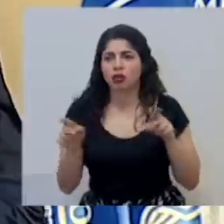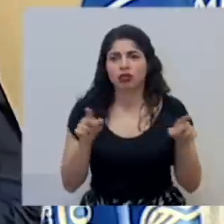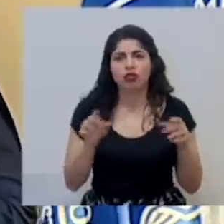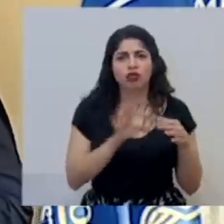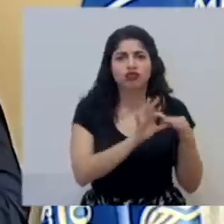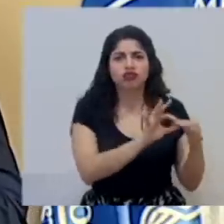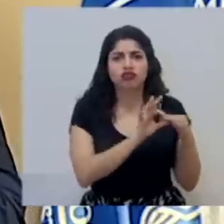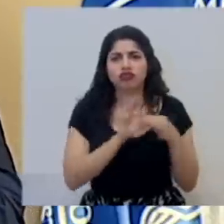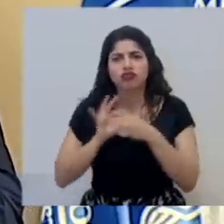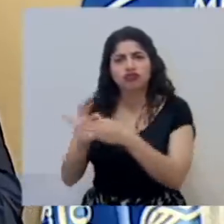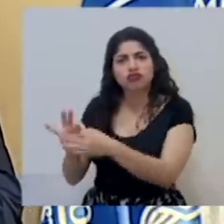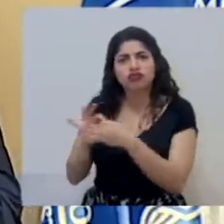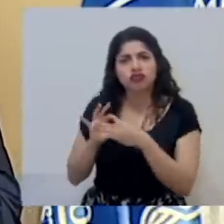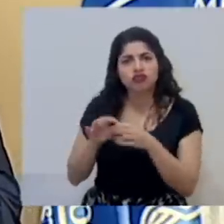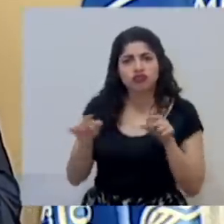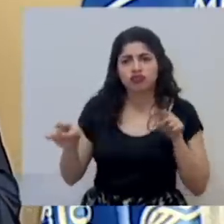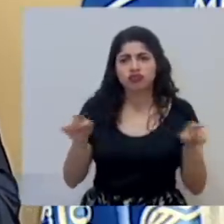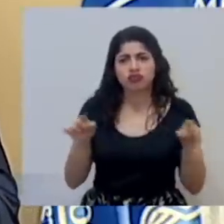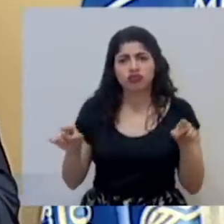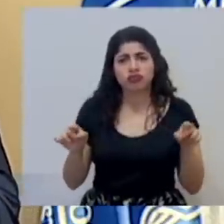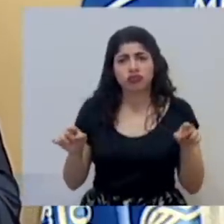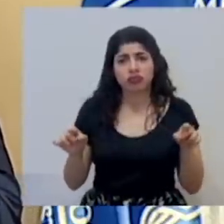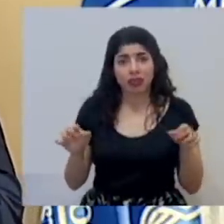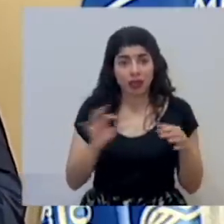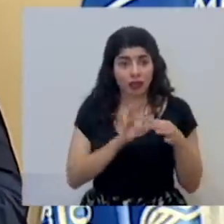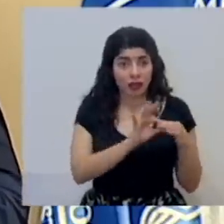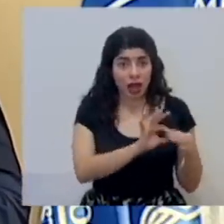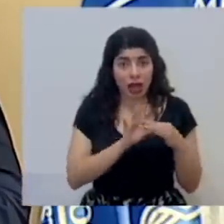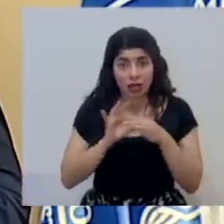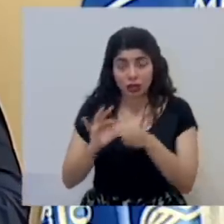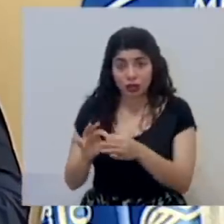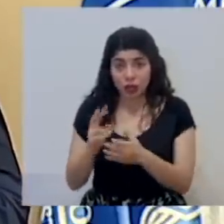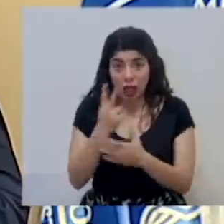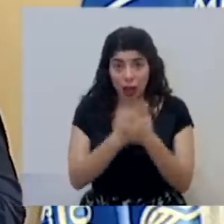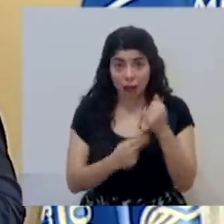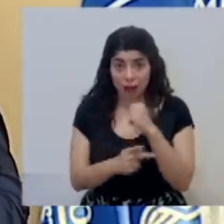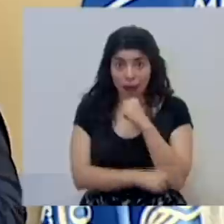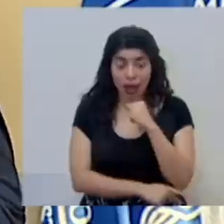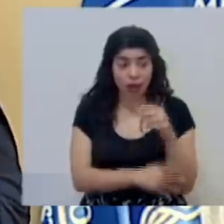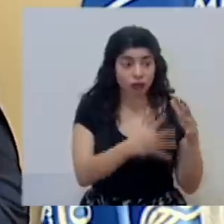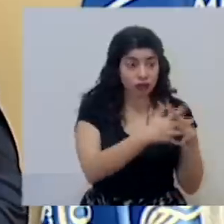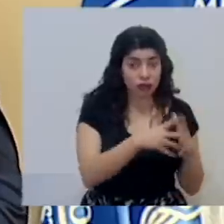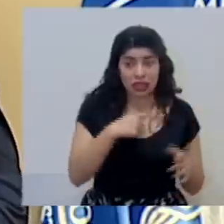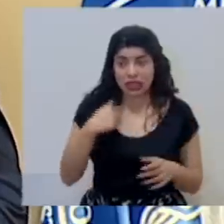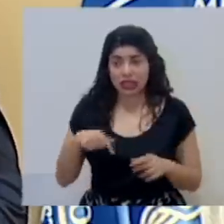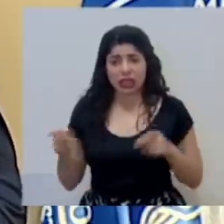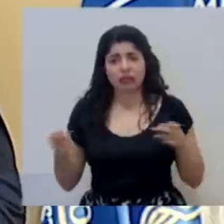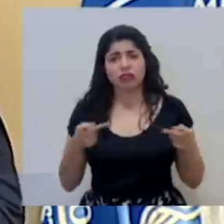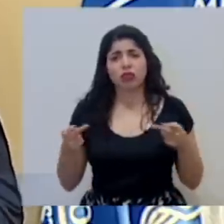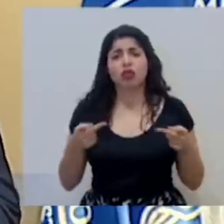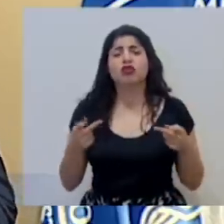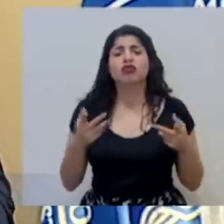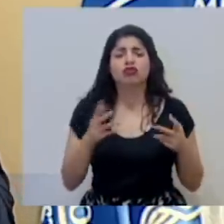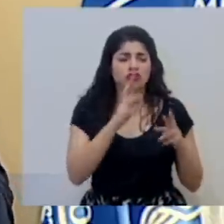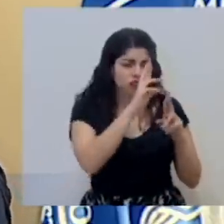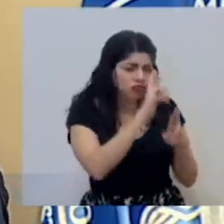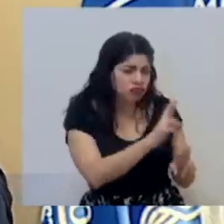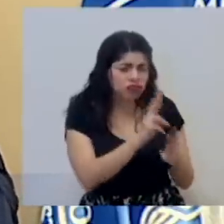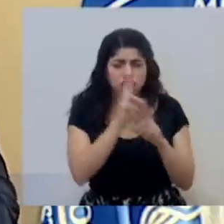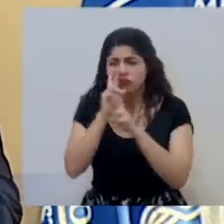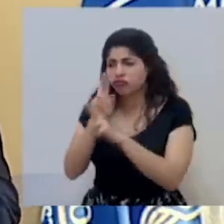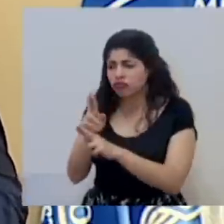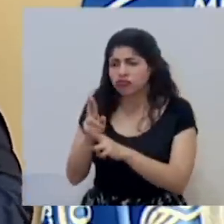nuestra relación es con cada uno de esos países fraterna, respetuosa y de cooperación tanto